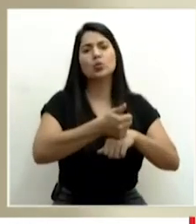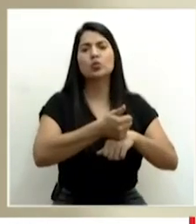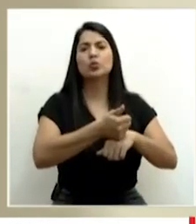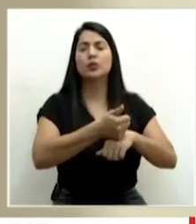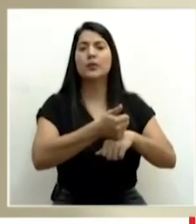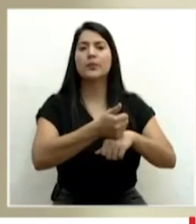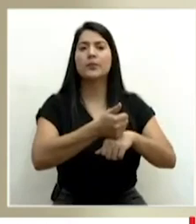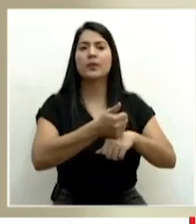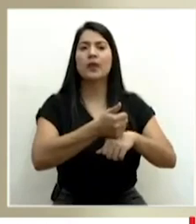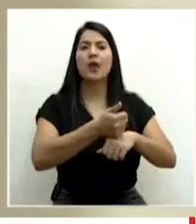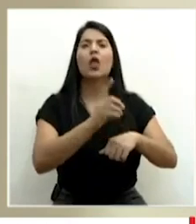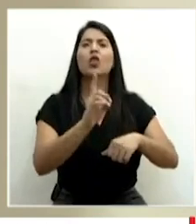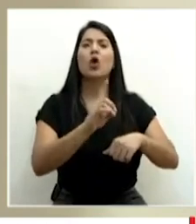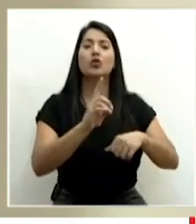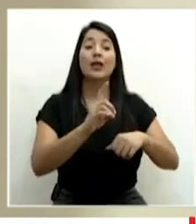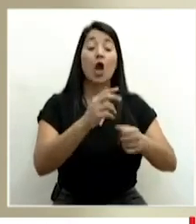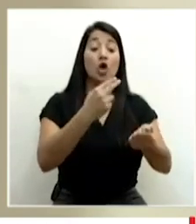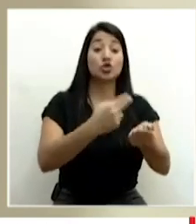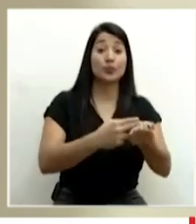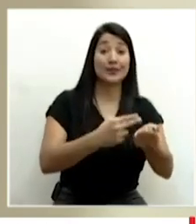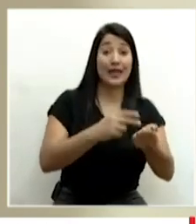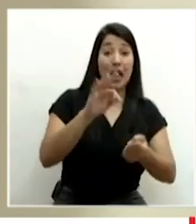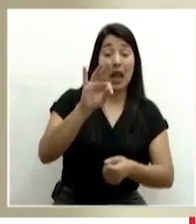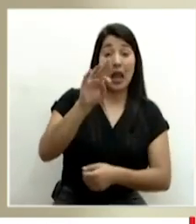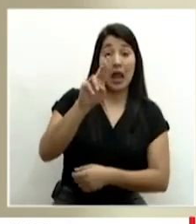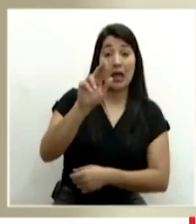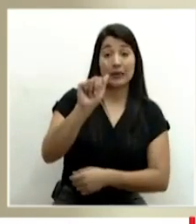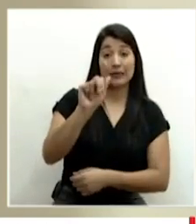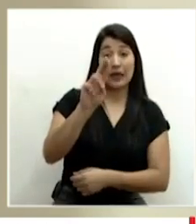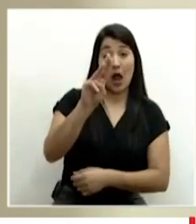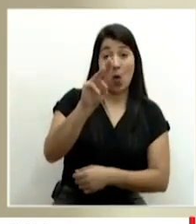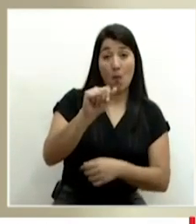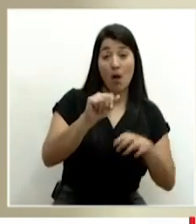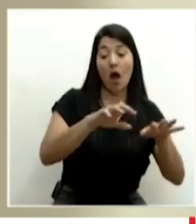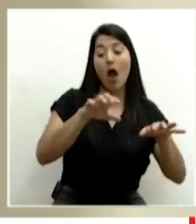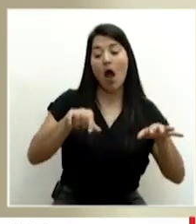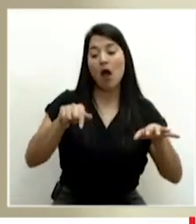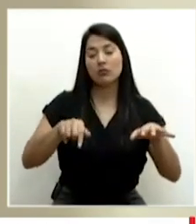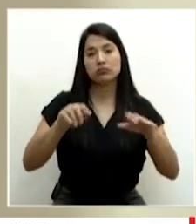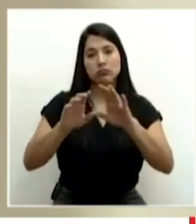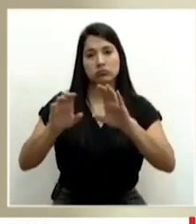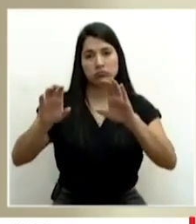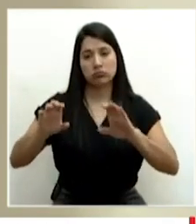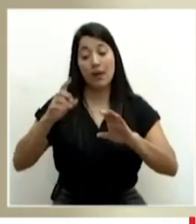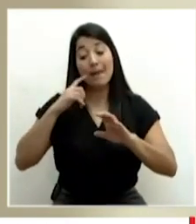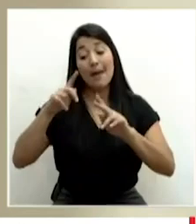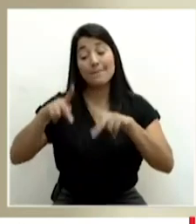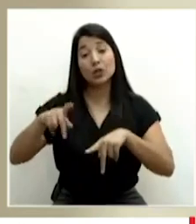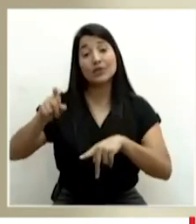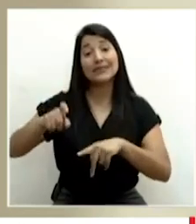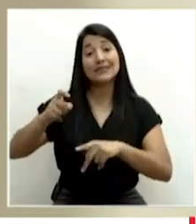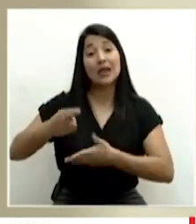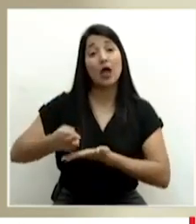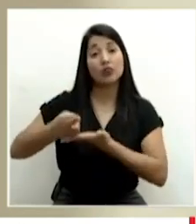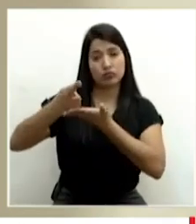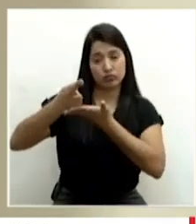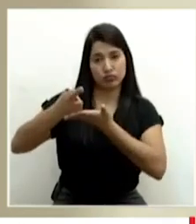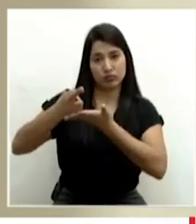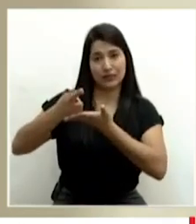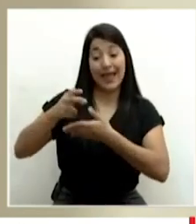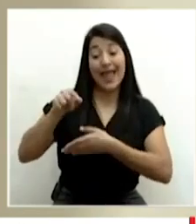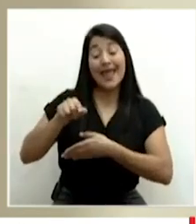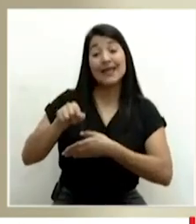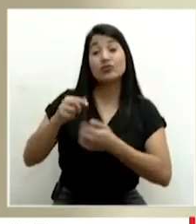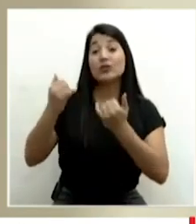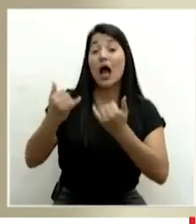al lado del hospital de trauma para pacientes que requerían de rehabilitación. Esos pacientes ahora están siendo